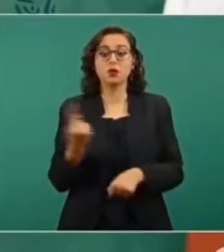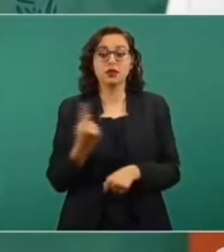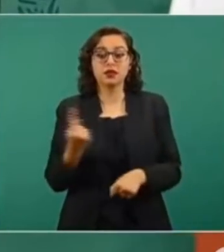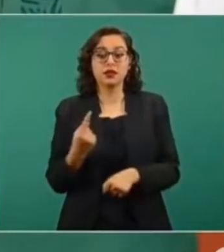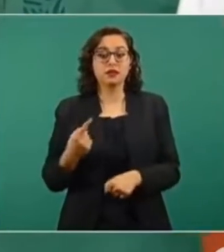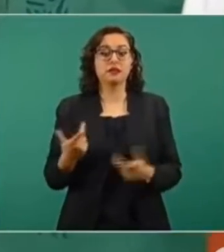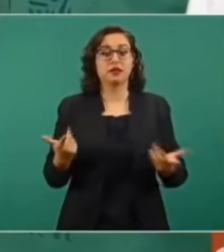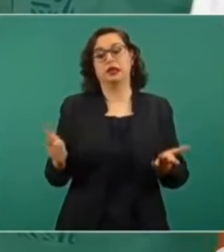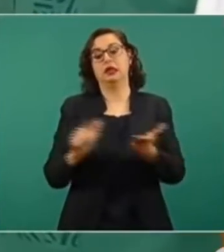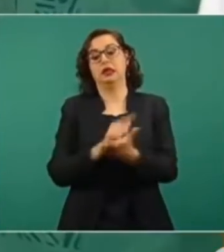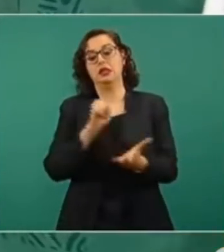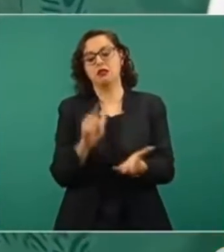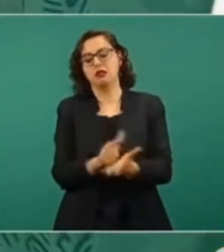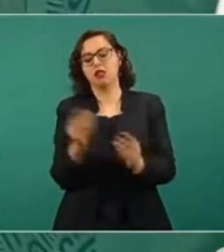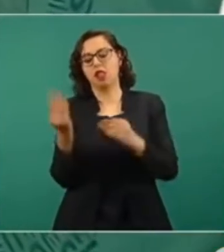que les permitieron.